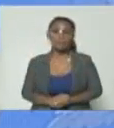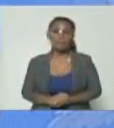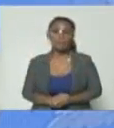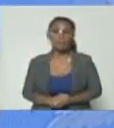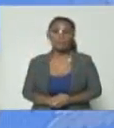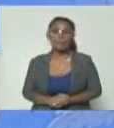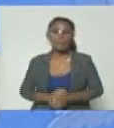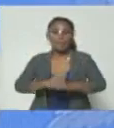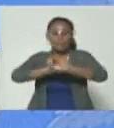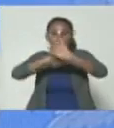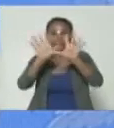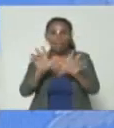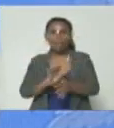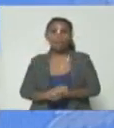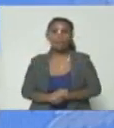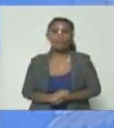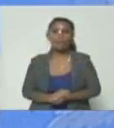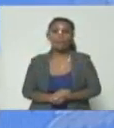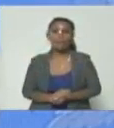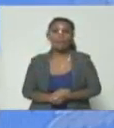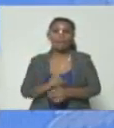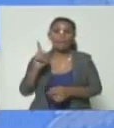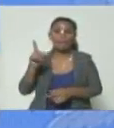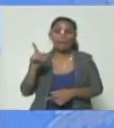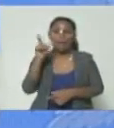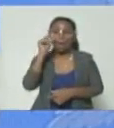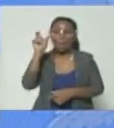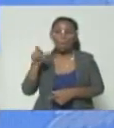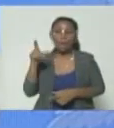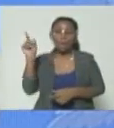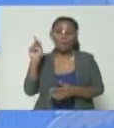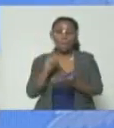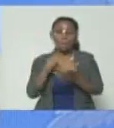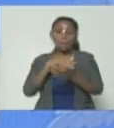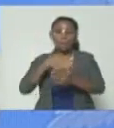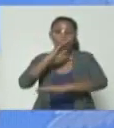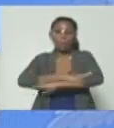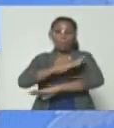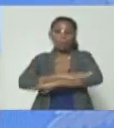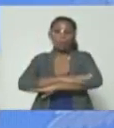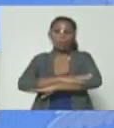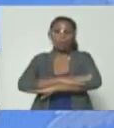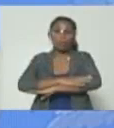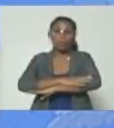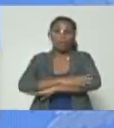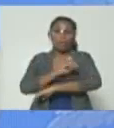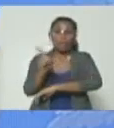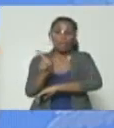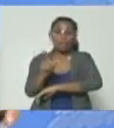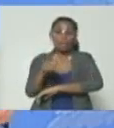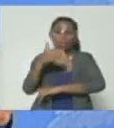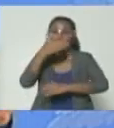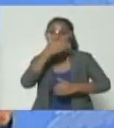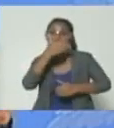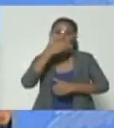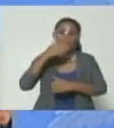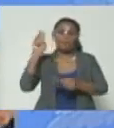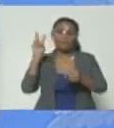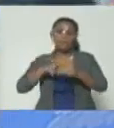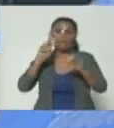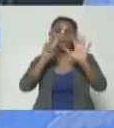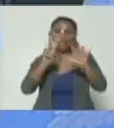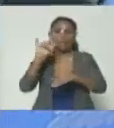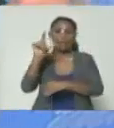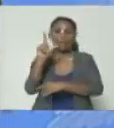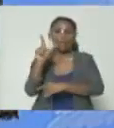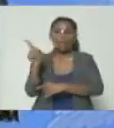clara de que Freddy Guevara está involucrado en las acciones de estos terroristas violentos el siete de julio